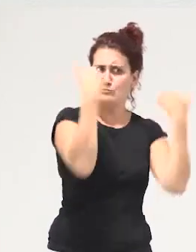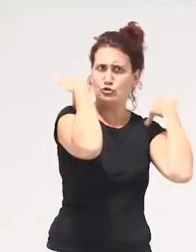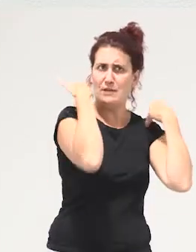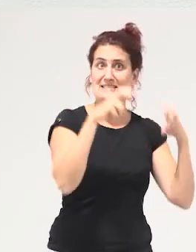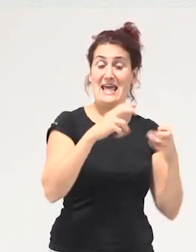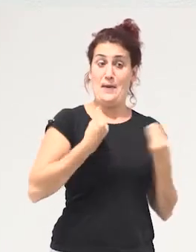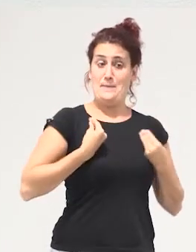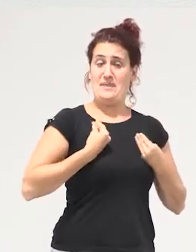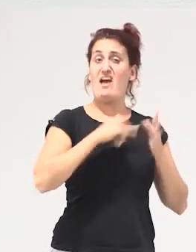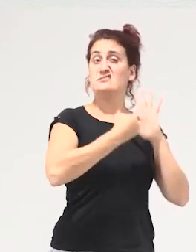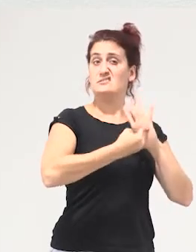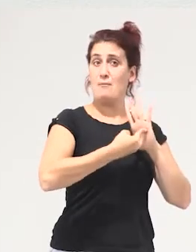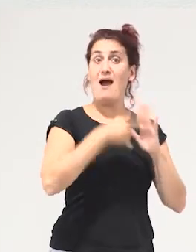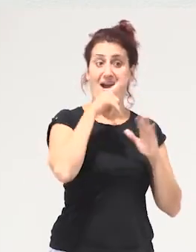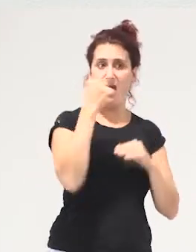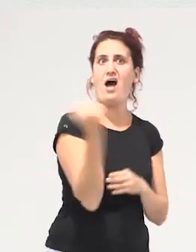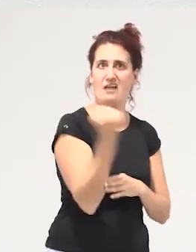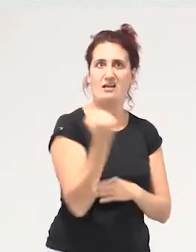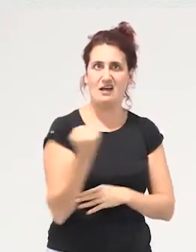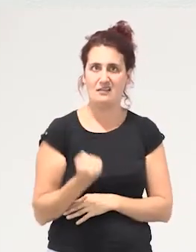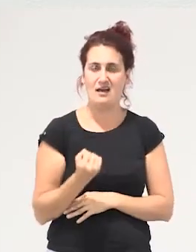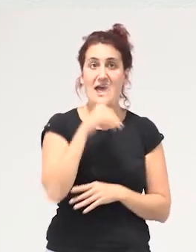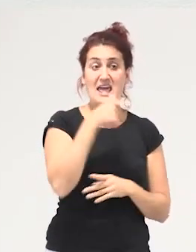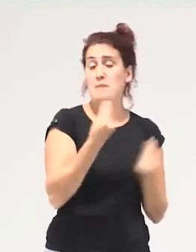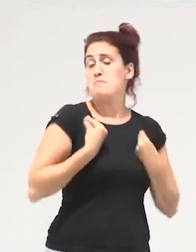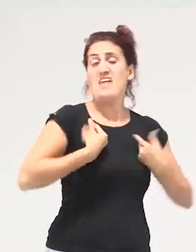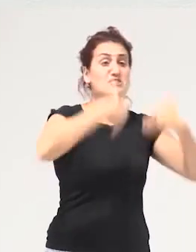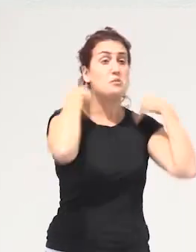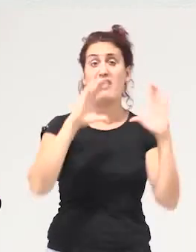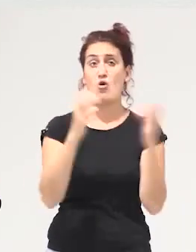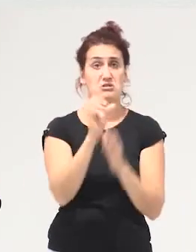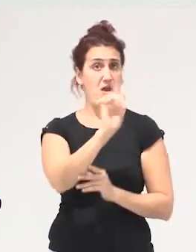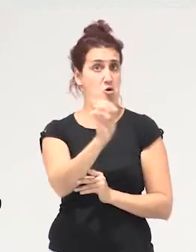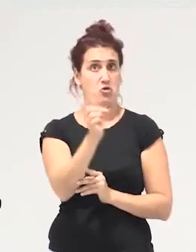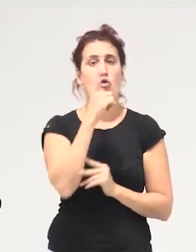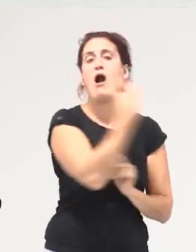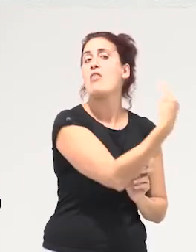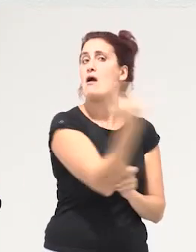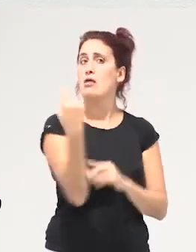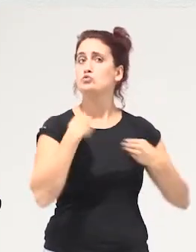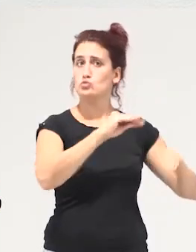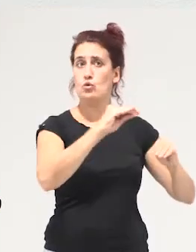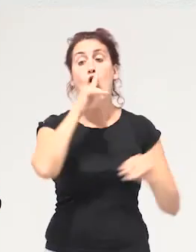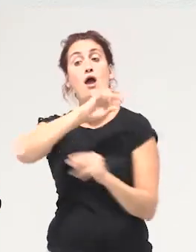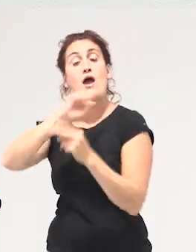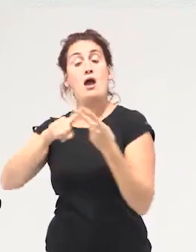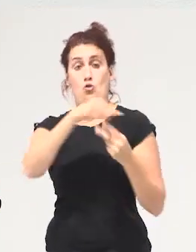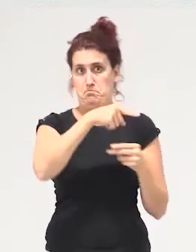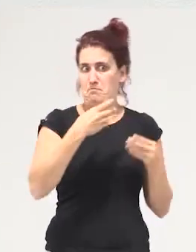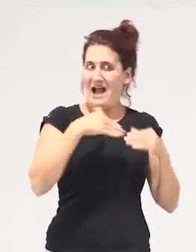sostener la vida en un sistema que la ataca y donde la vida no es responsabilidad colectiva los que están metidos en las casas